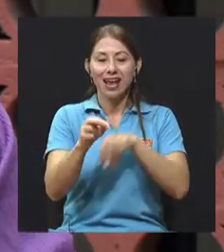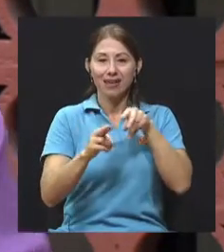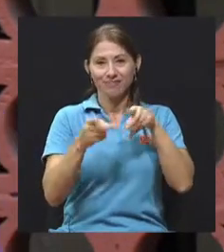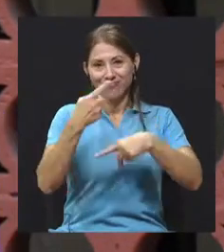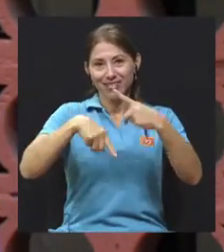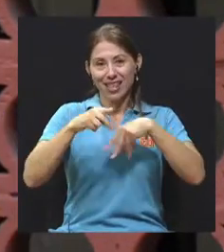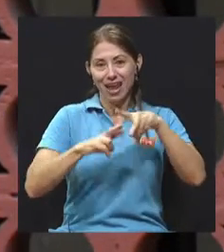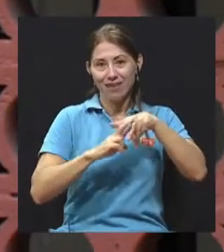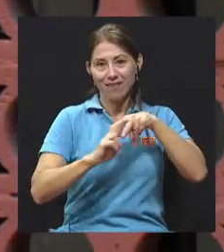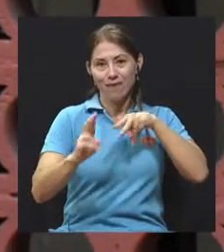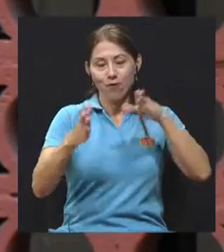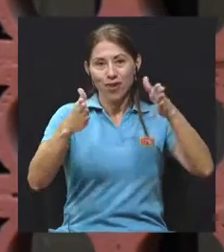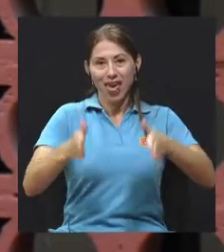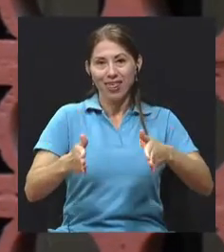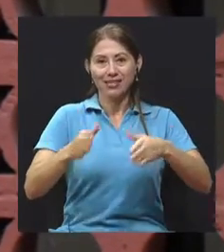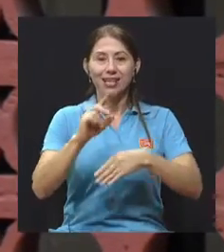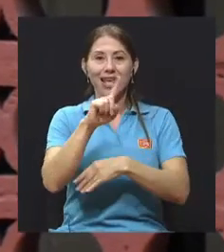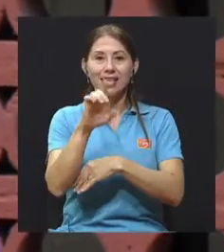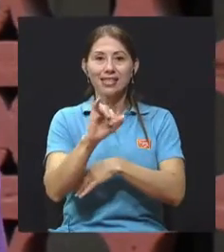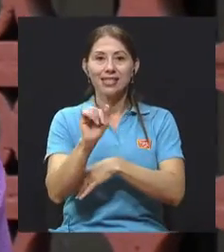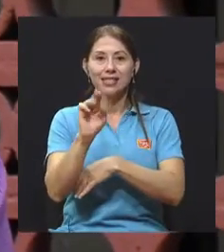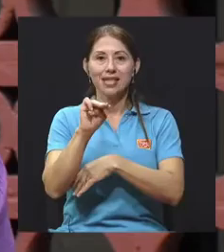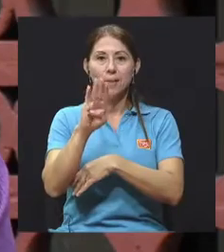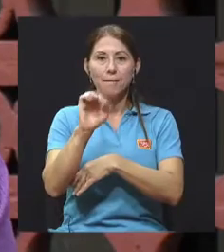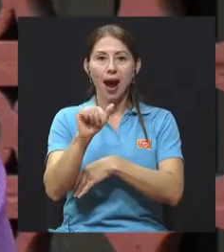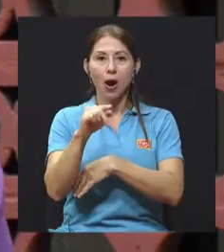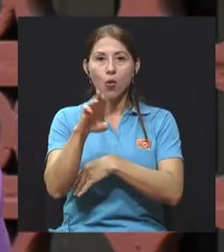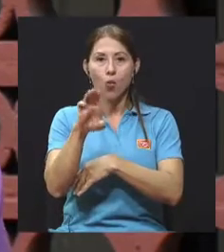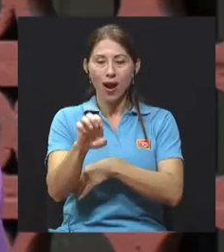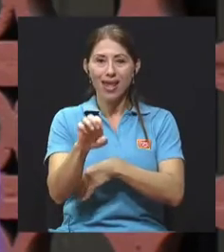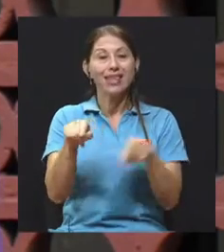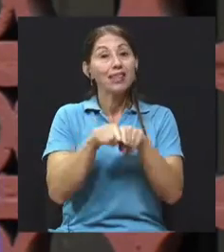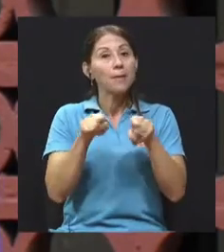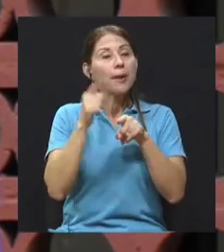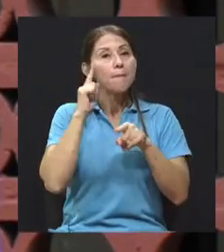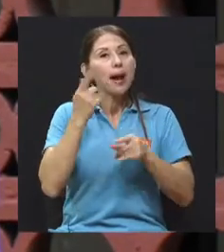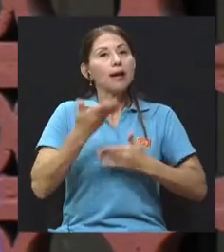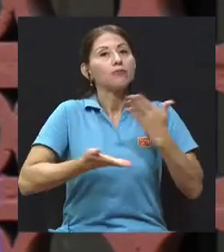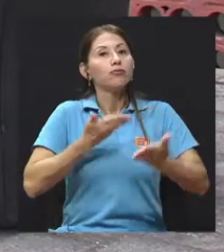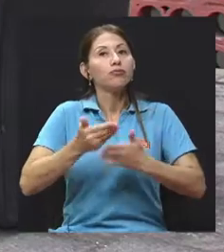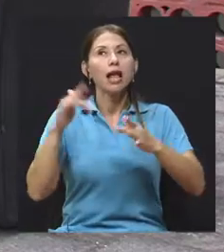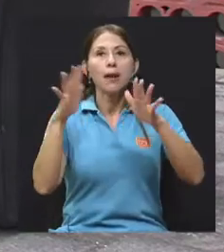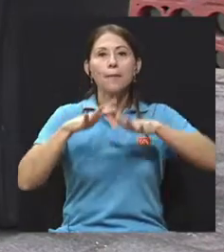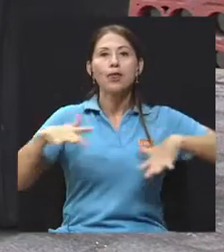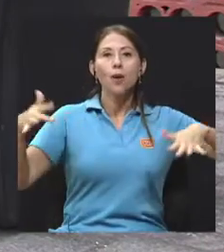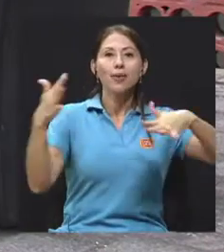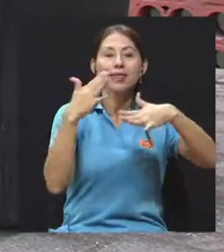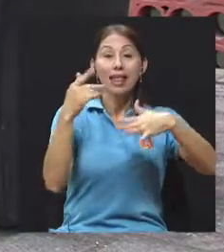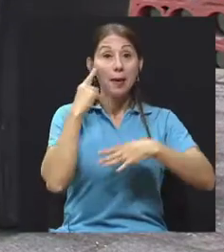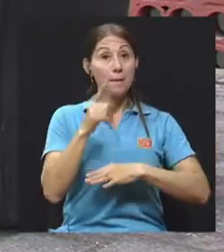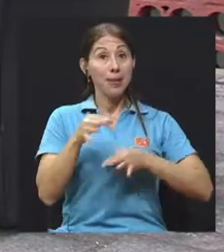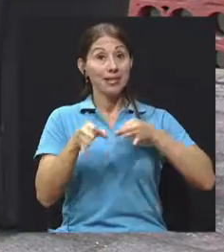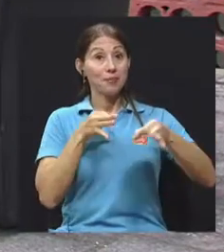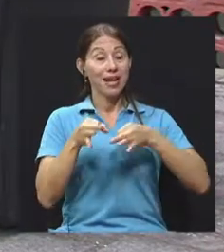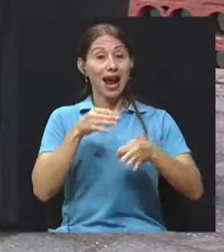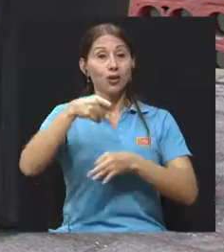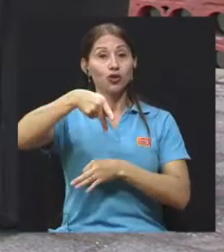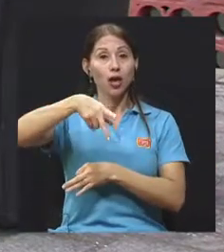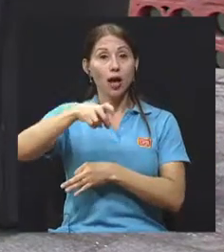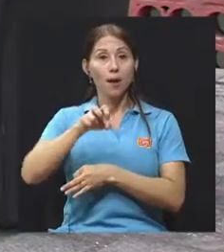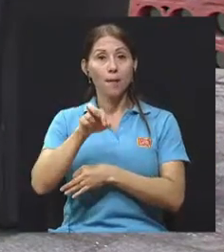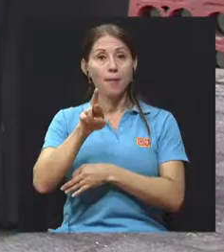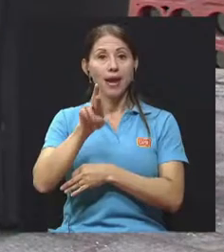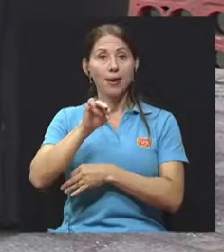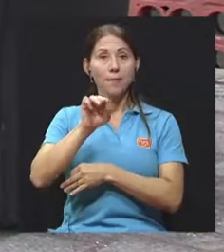quien concordaba con las directivas para todo lo que es el medio ambiente. Y para explicarnos de qué se trata la permacultura, está con nosotros el